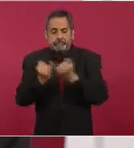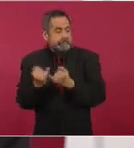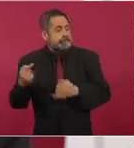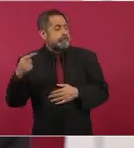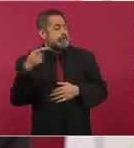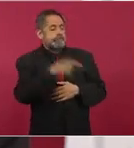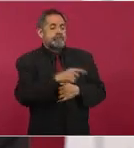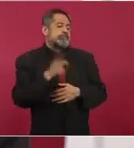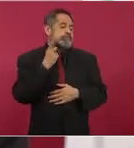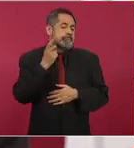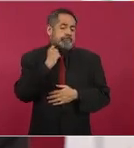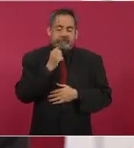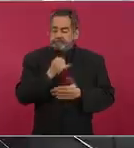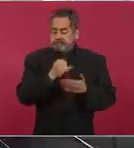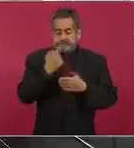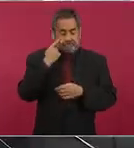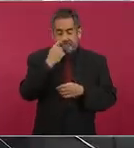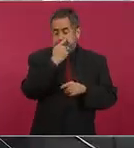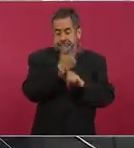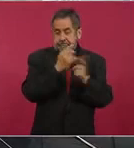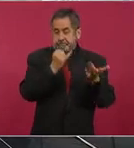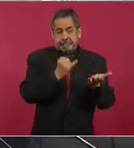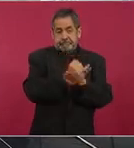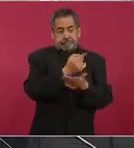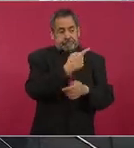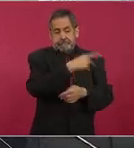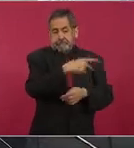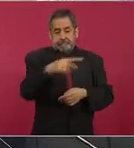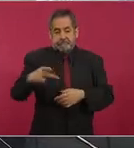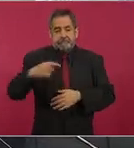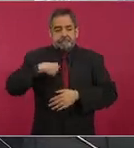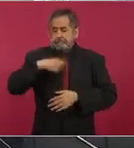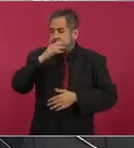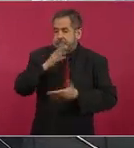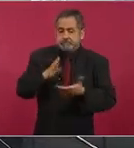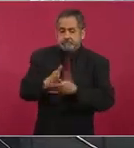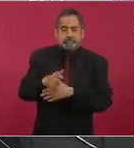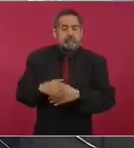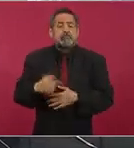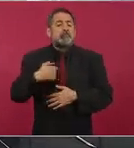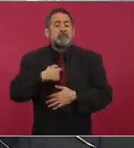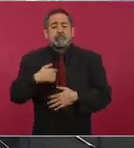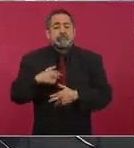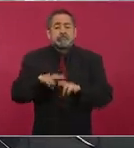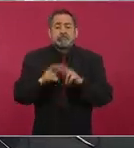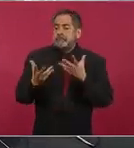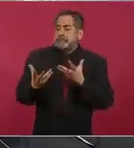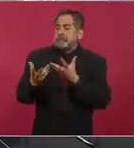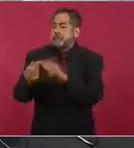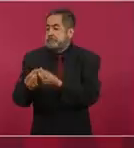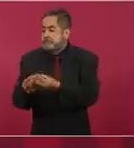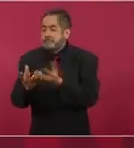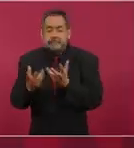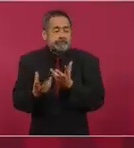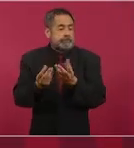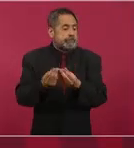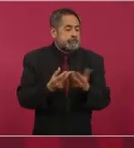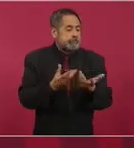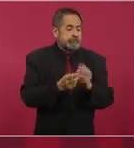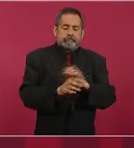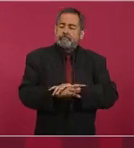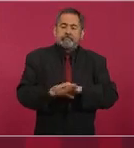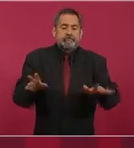senadores. Ni siquiera me reúno con los